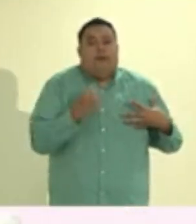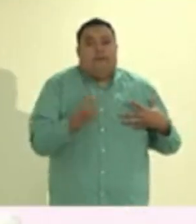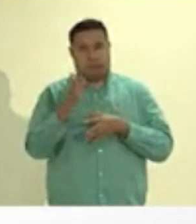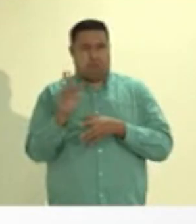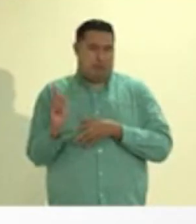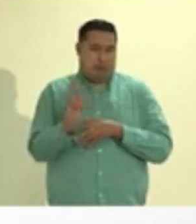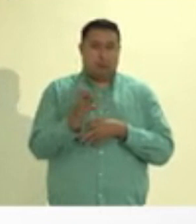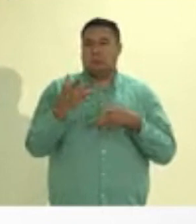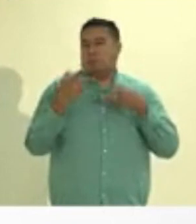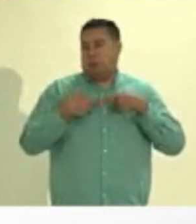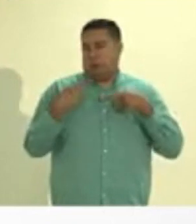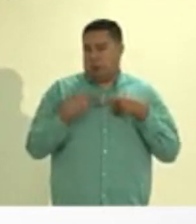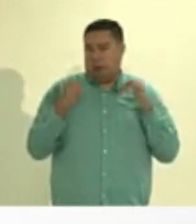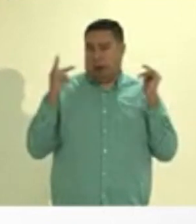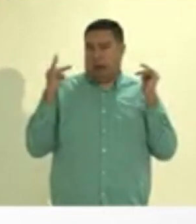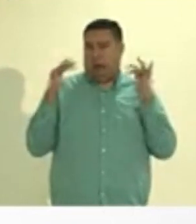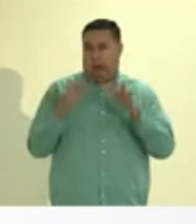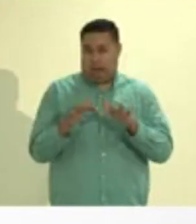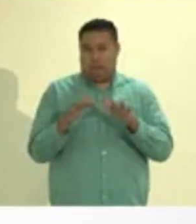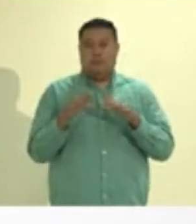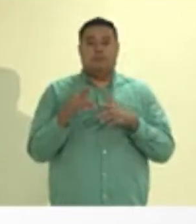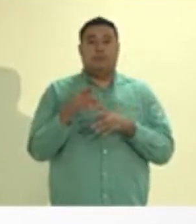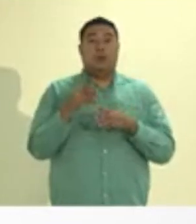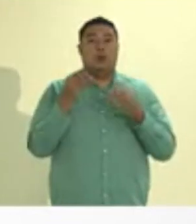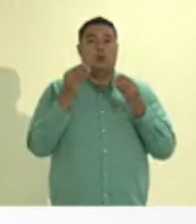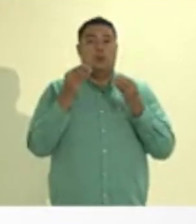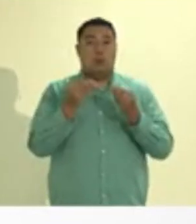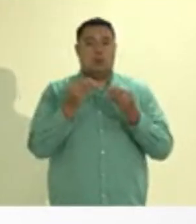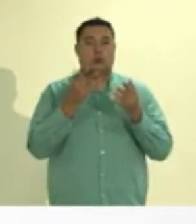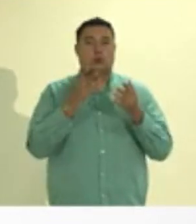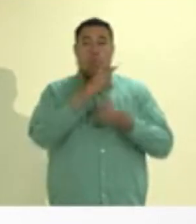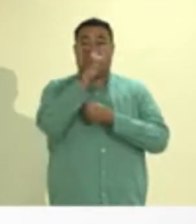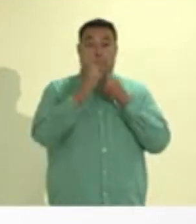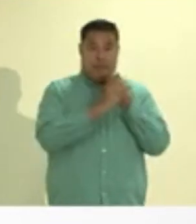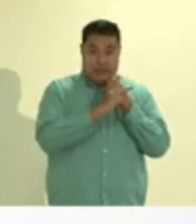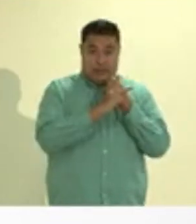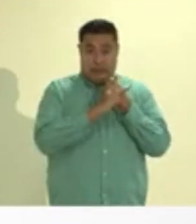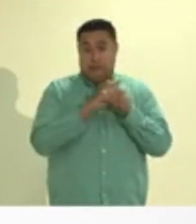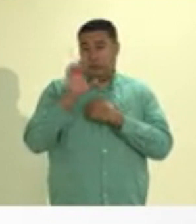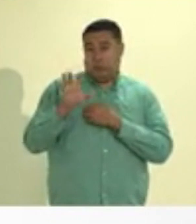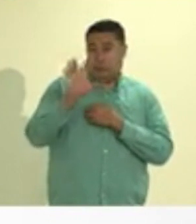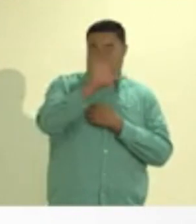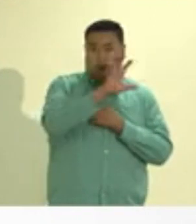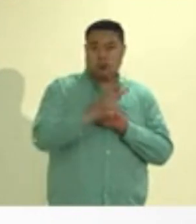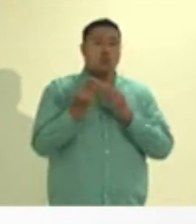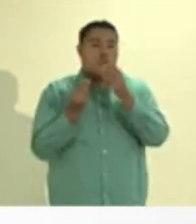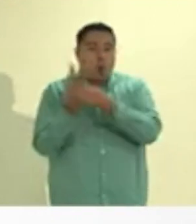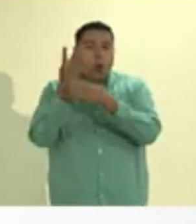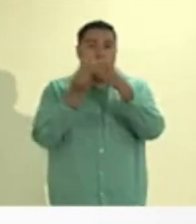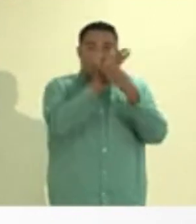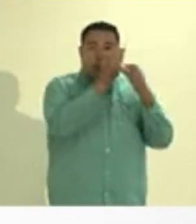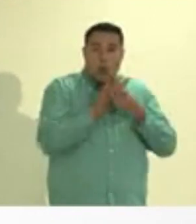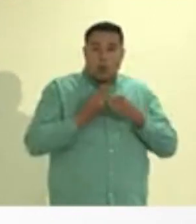factor. Agregaron que hasta el momento se han identificado 533 con nacionales que han retornado de Estados Unidos a la entidad